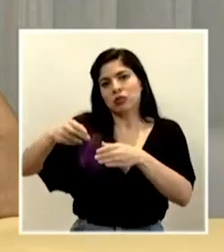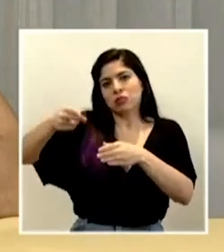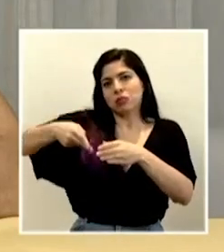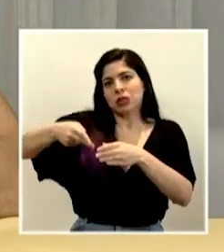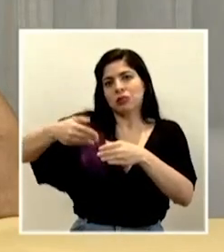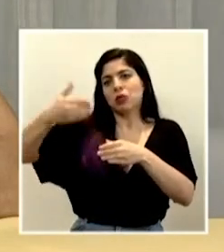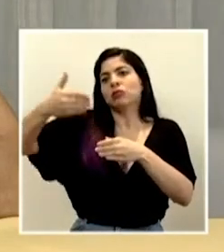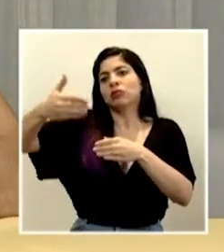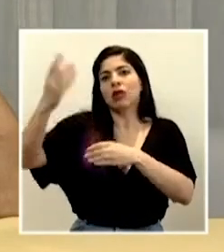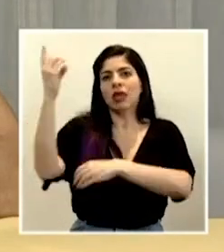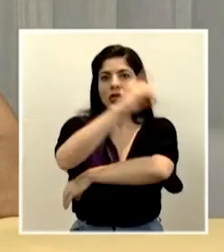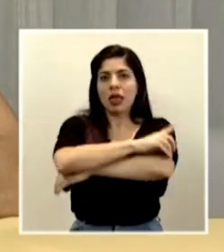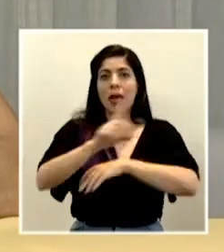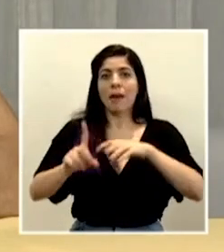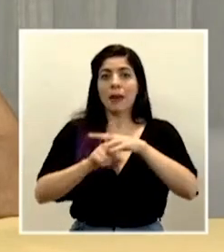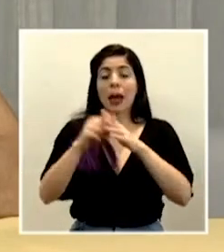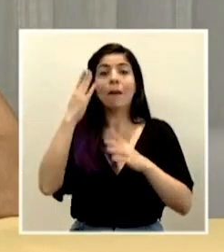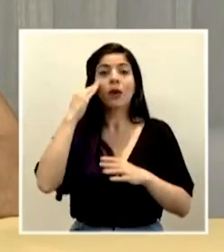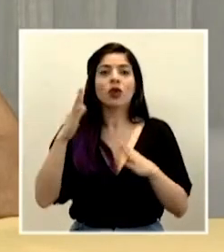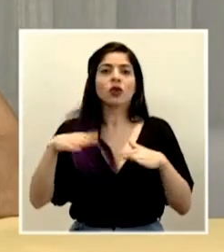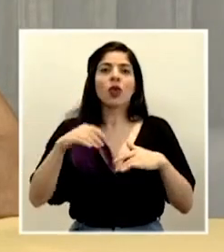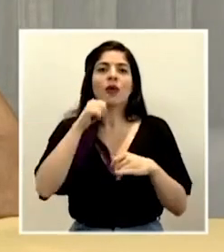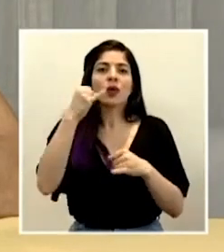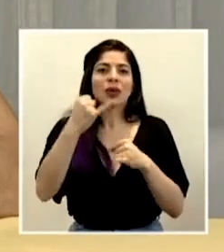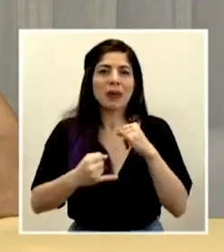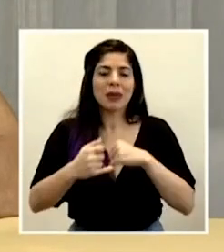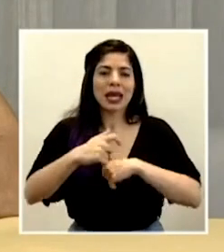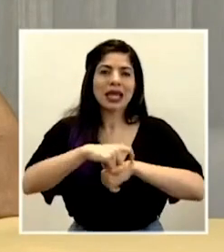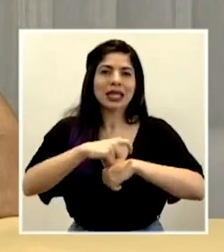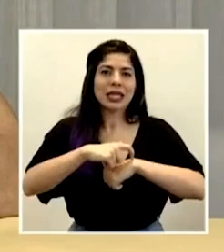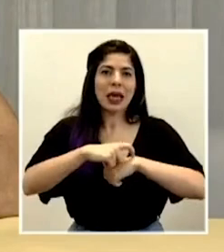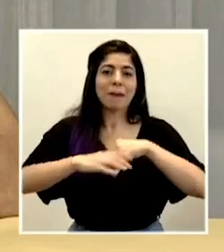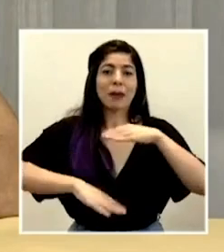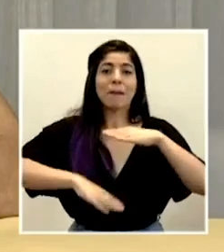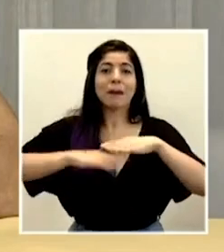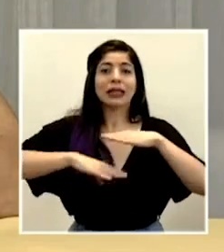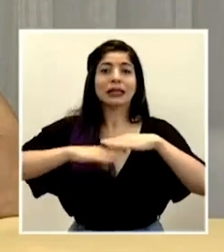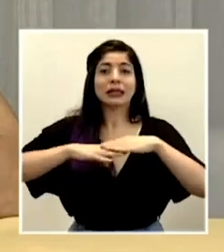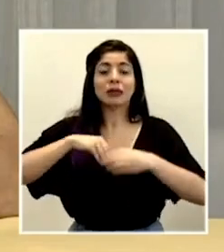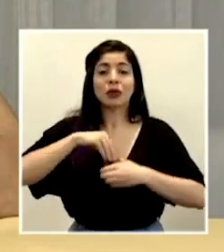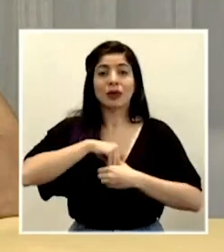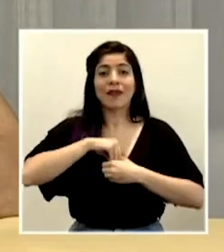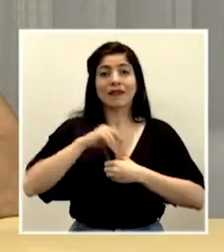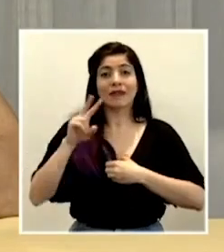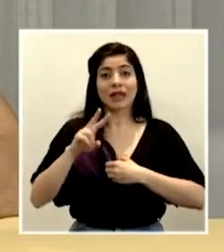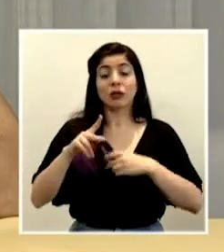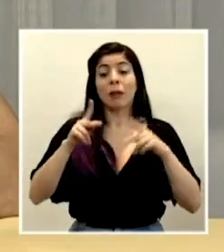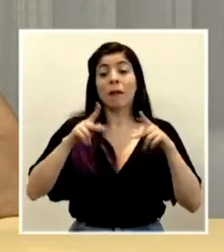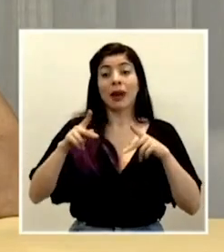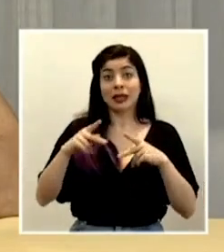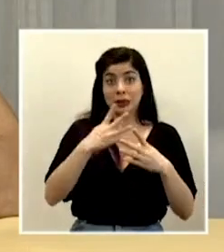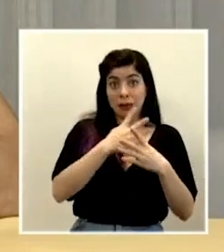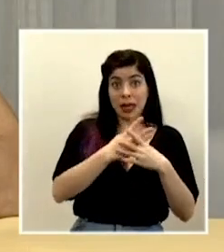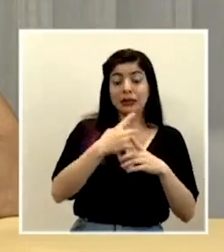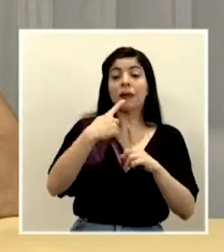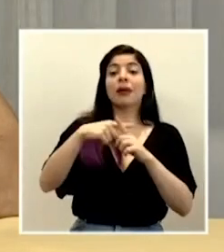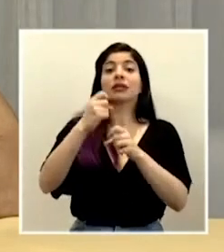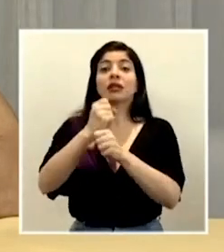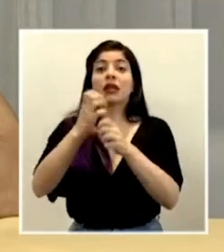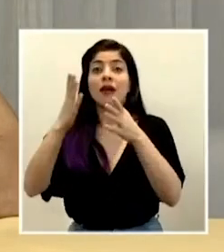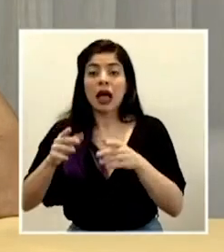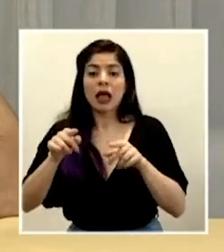en los días posteriores porque todavía no se ha vencido el periodo máximo de incubación tanto en los privados de libertad como en los funcionarios